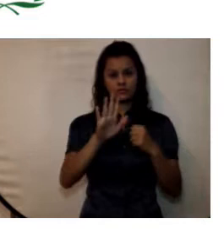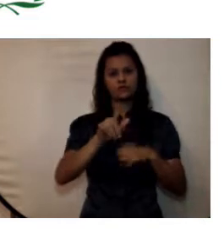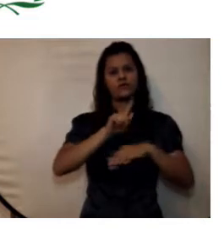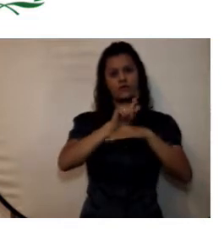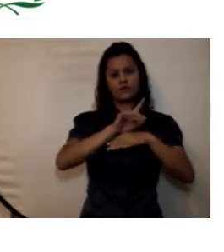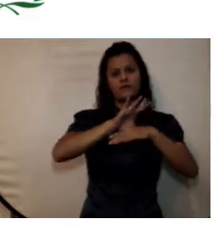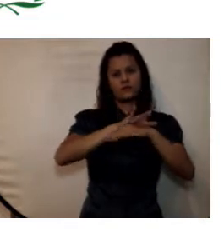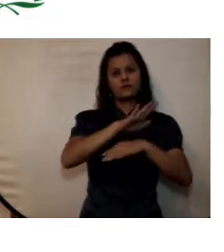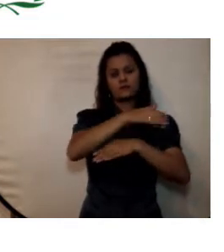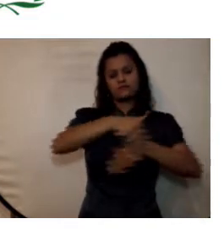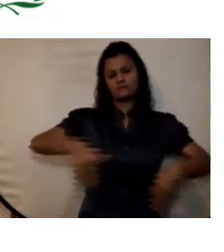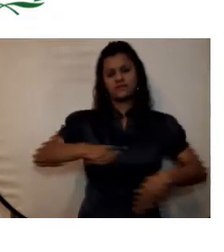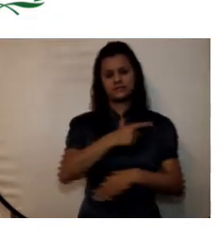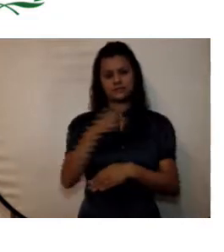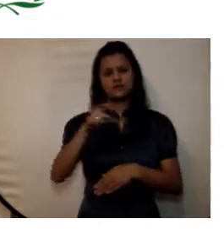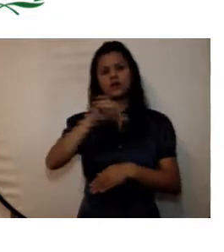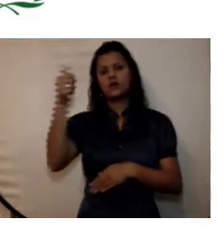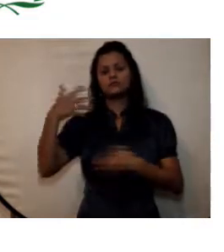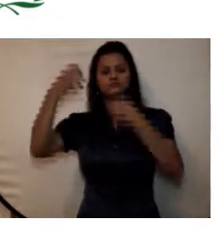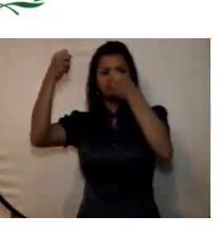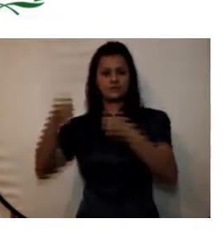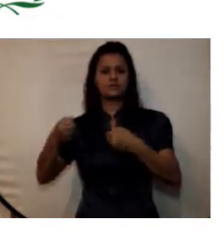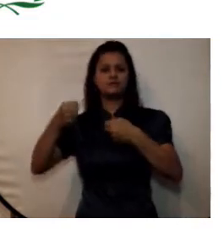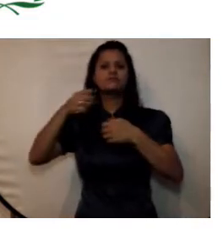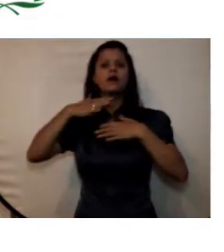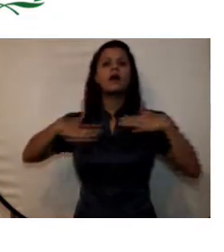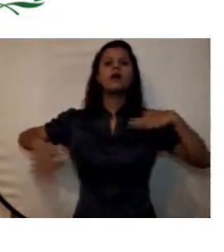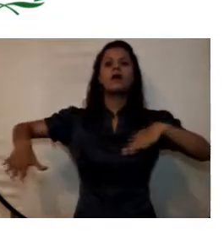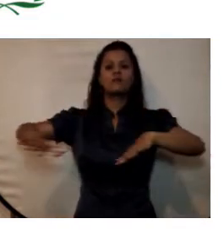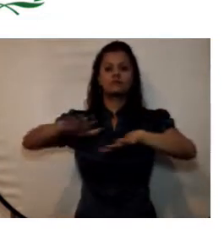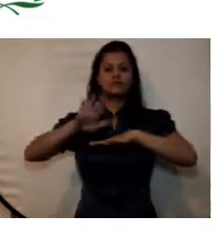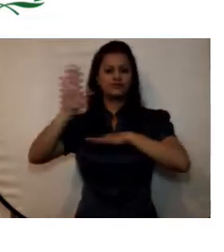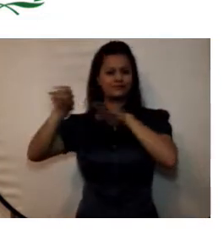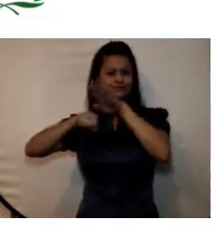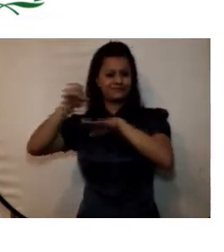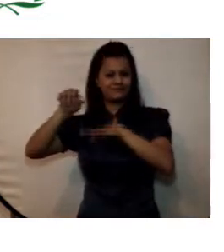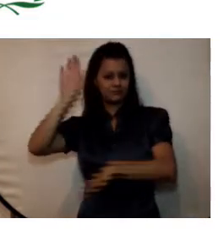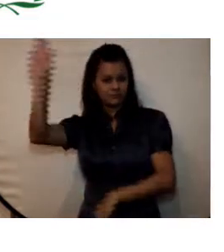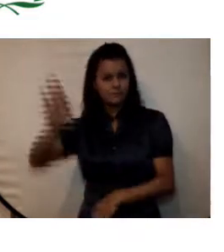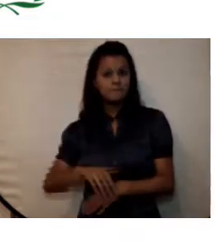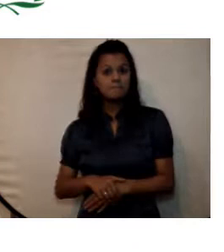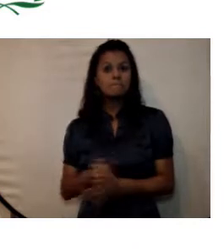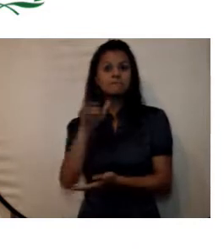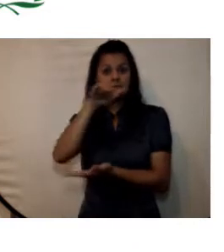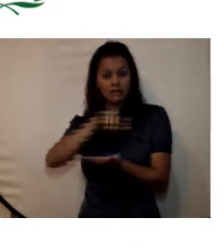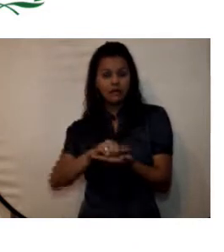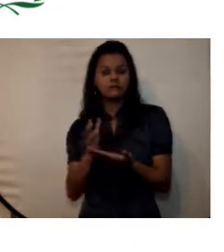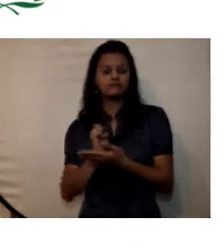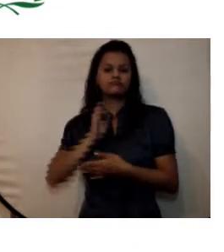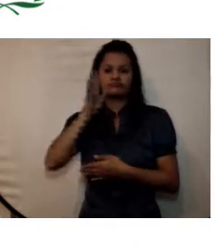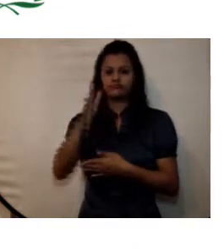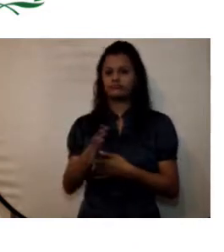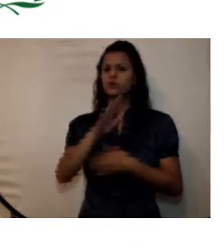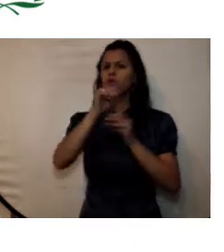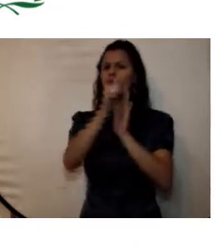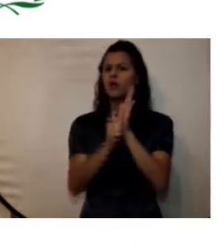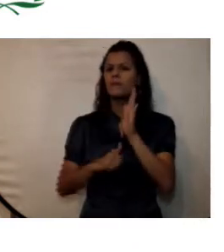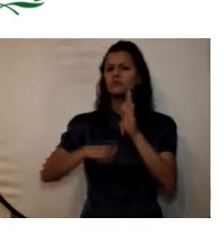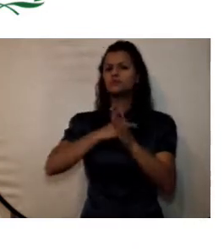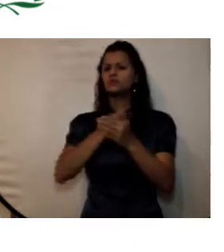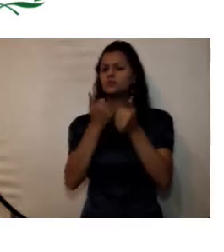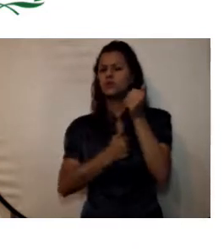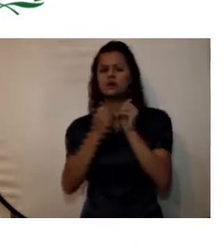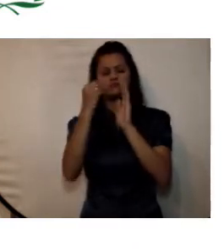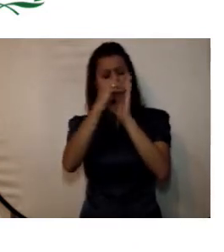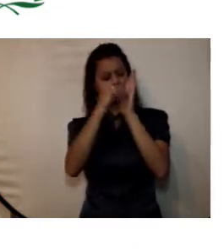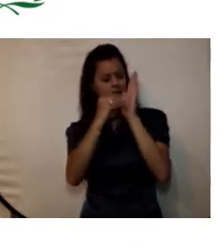100 y nuestra sede del campus Nueva Granada como ustedes observan está la descripción de todos los programas con los cuales cuenta la universidad y en